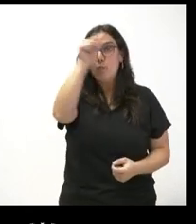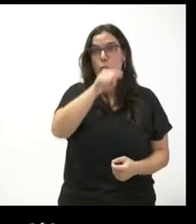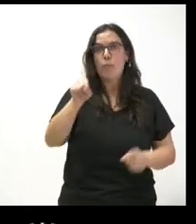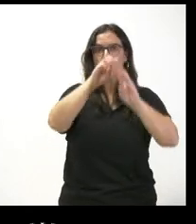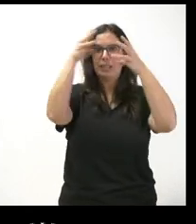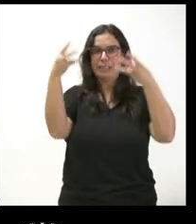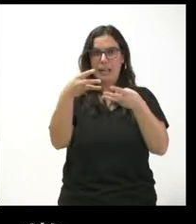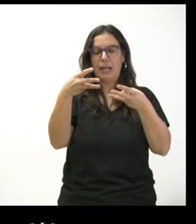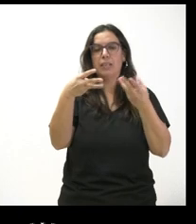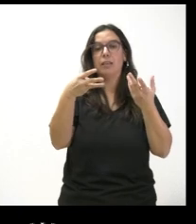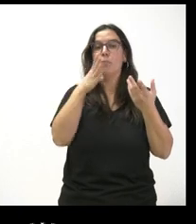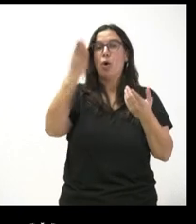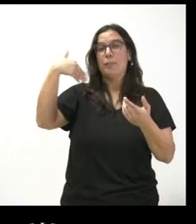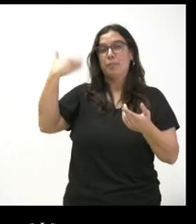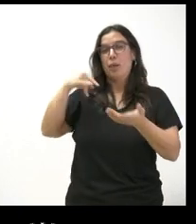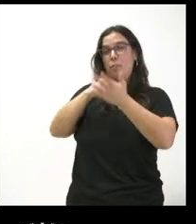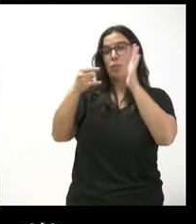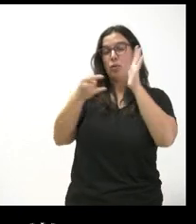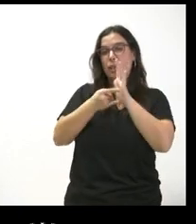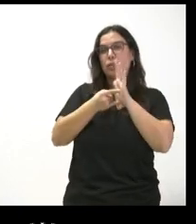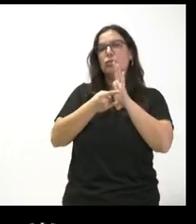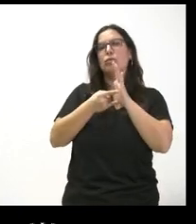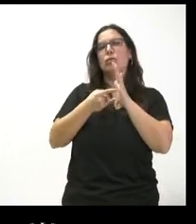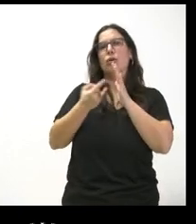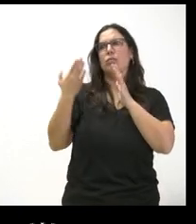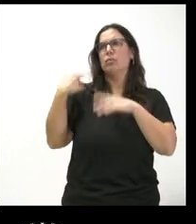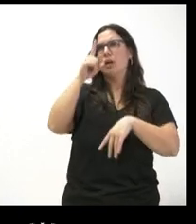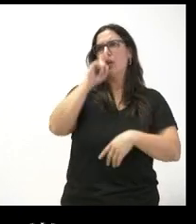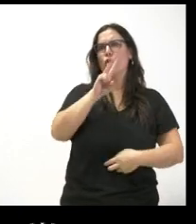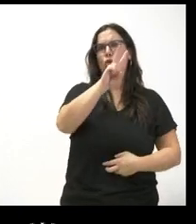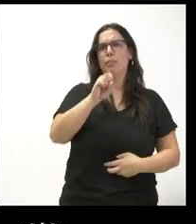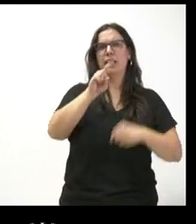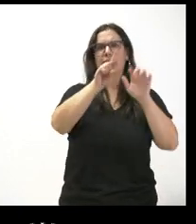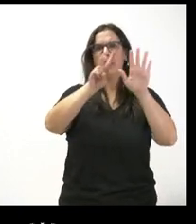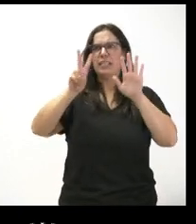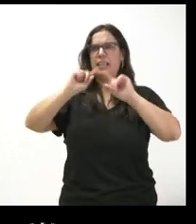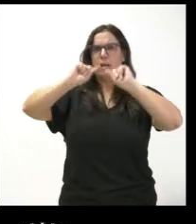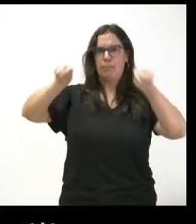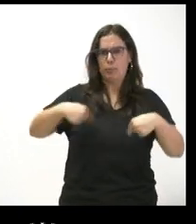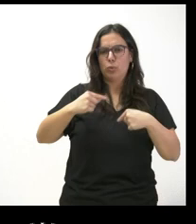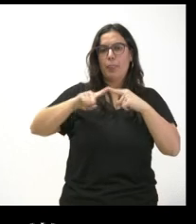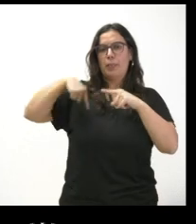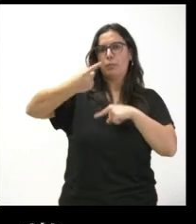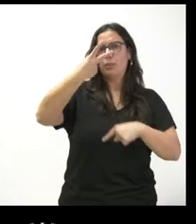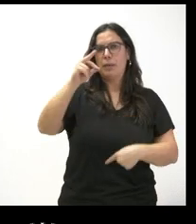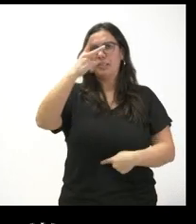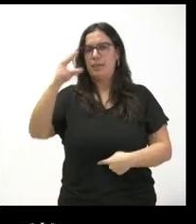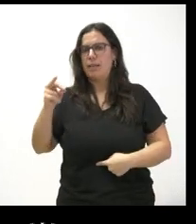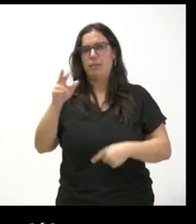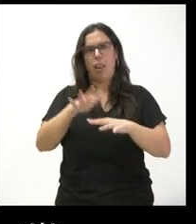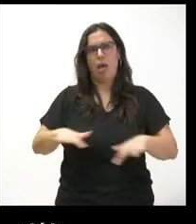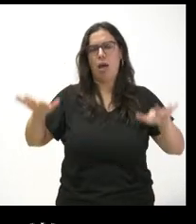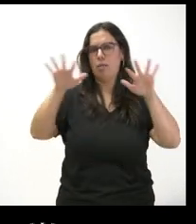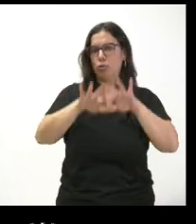procedía de un proyecto que si no recuerdo mal se firmó vía convenio en 2017 en el 2020 estaba todavía muy ralentizado